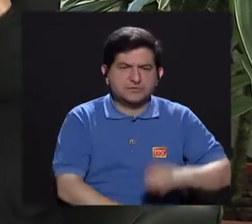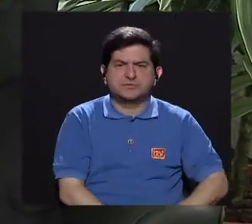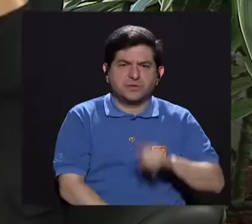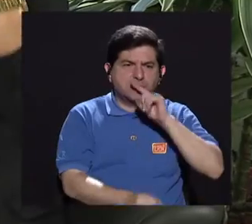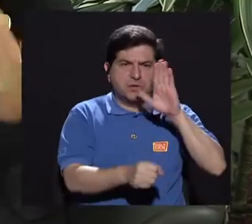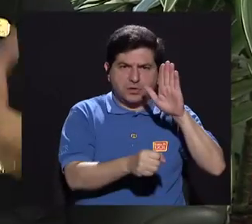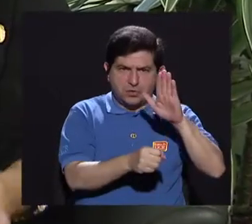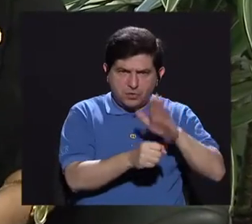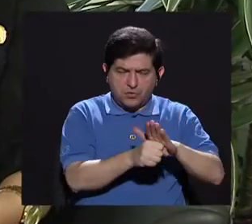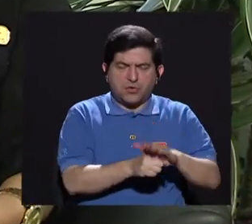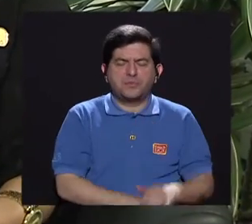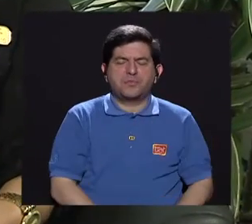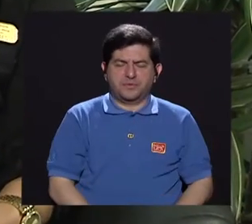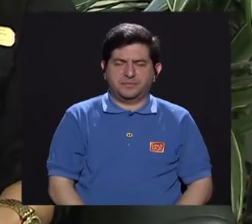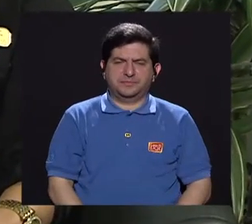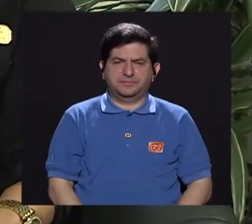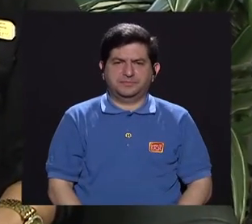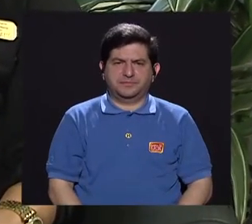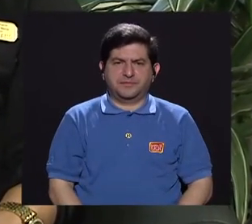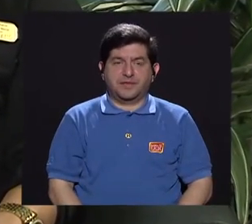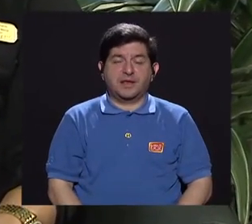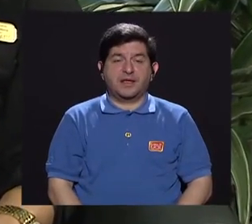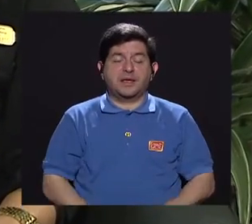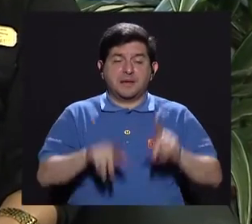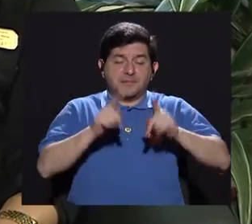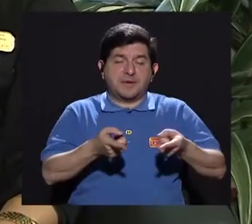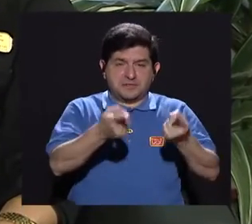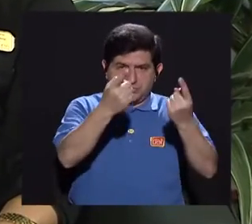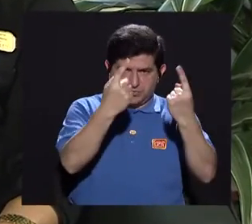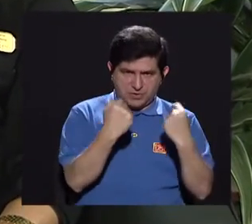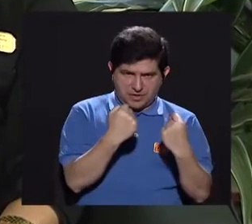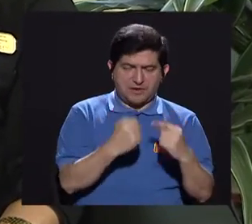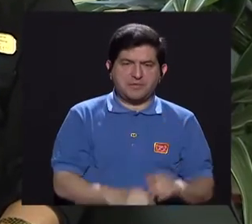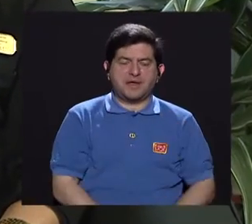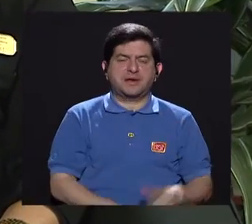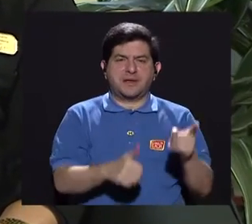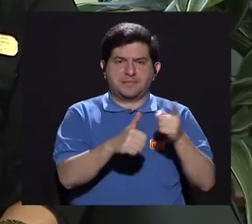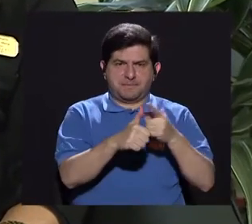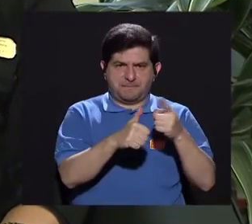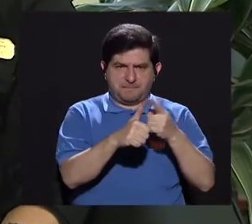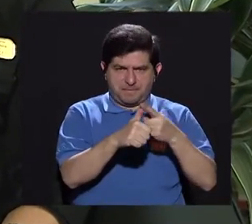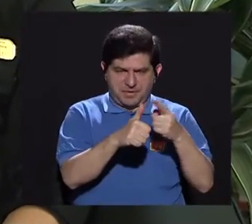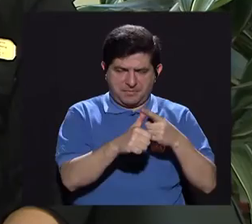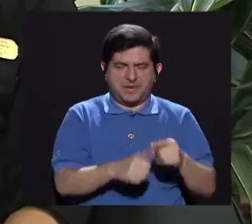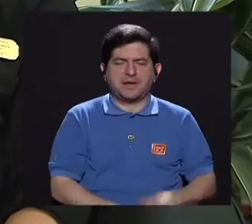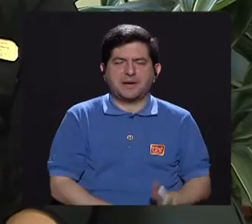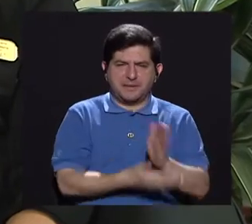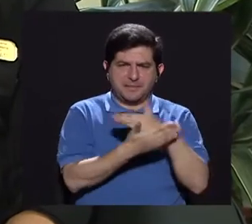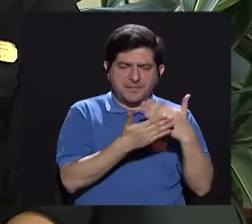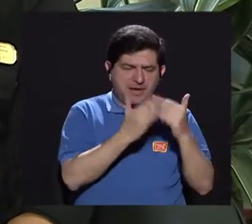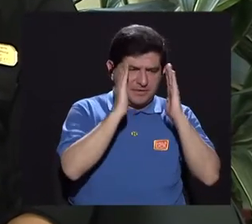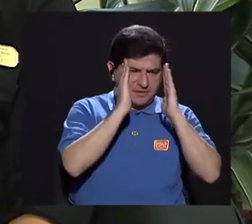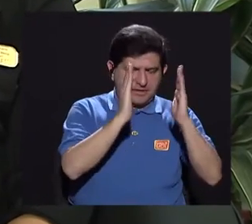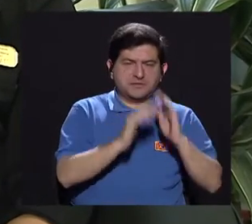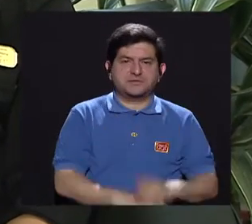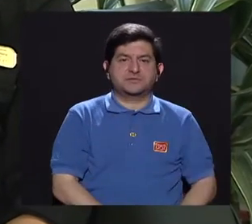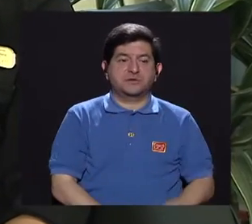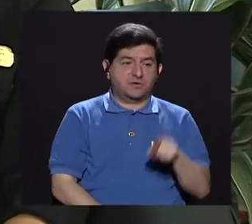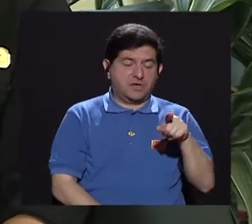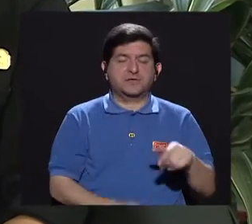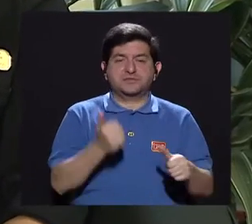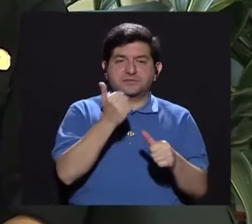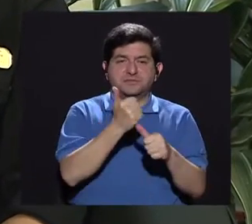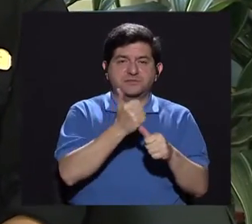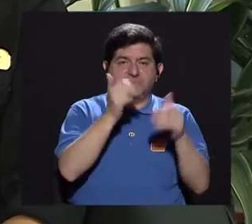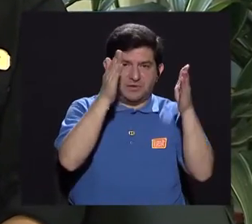con lo que llamamos los compromisos de gestión, que es desde que llega el paciente, se hace una pre-consulta. Esto lo tiene a cargo la